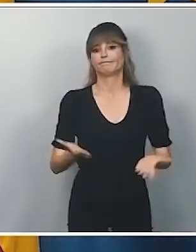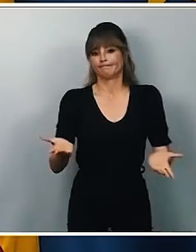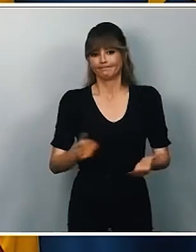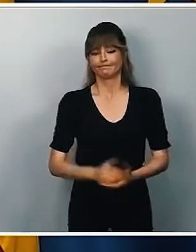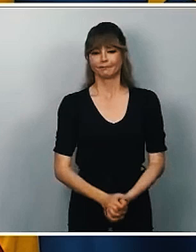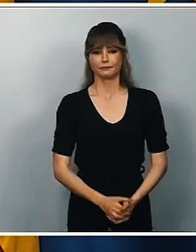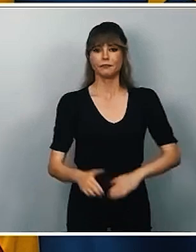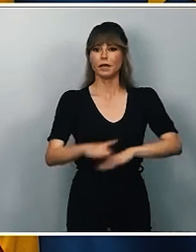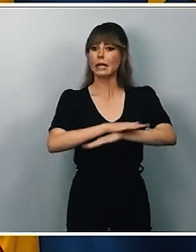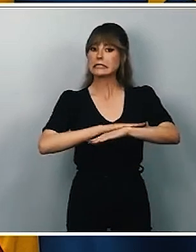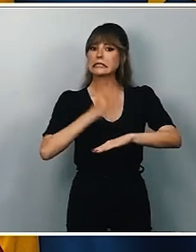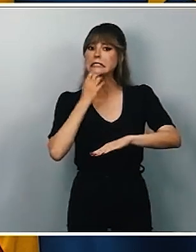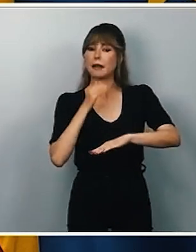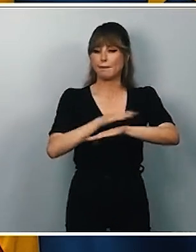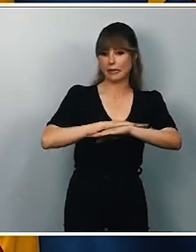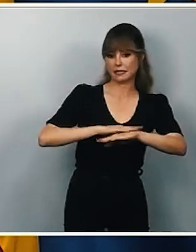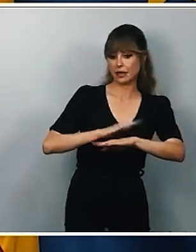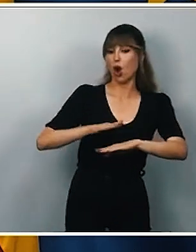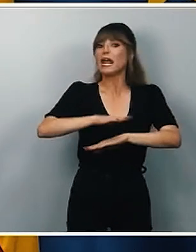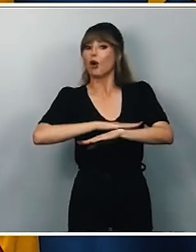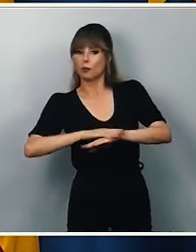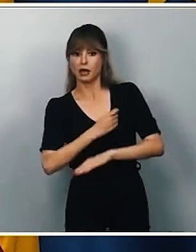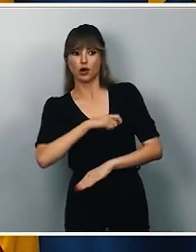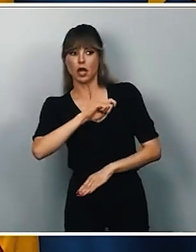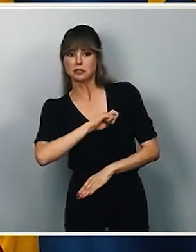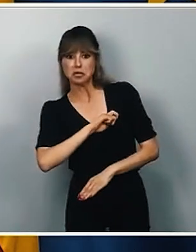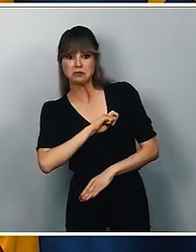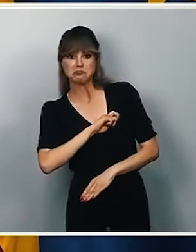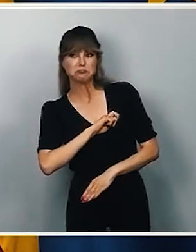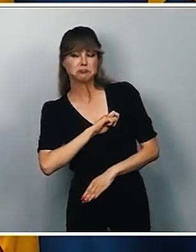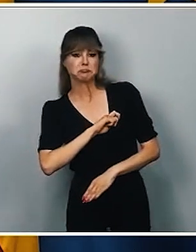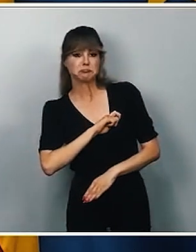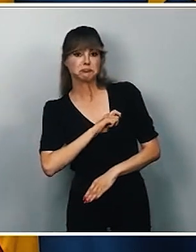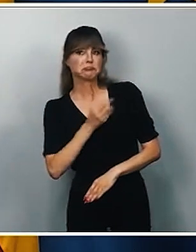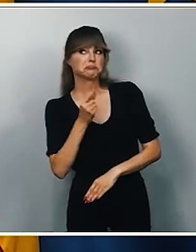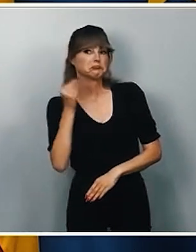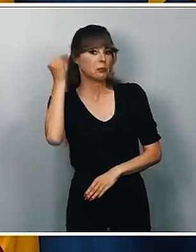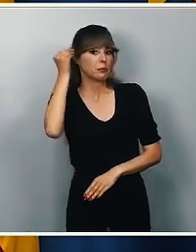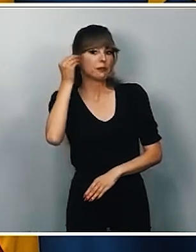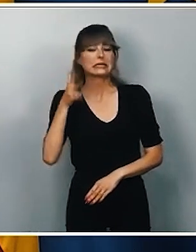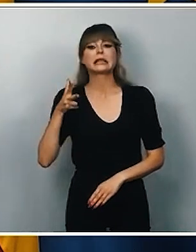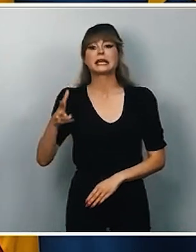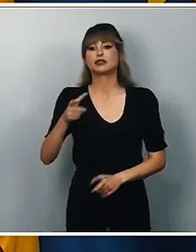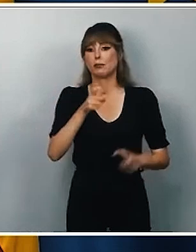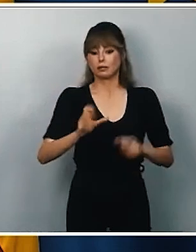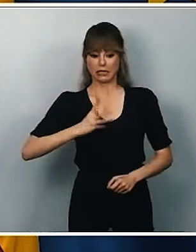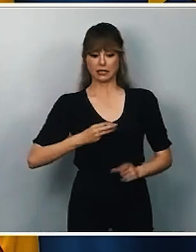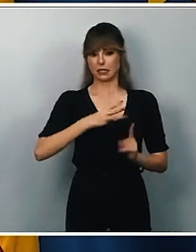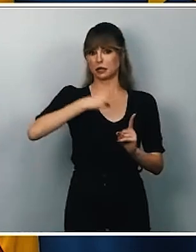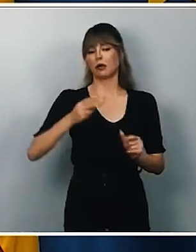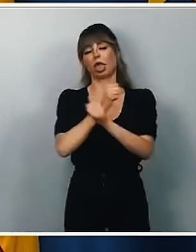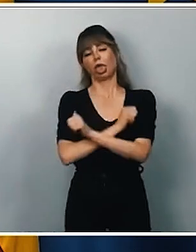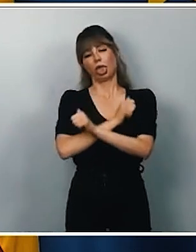Madrid. El Ministerio y el Gobierno de España interpretan que los derechos de las personas trans y LGTBI no pueden seguir